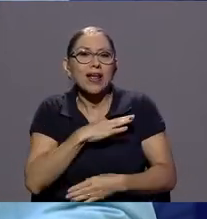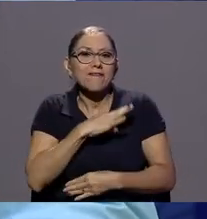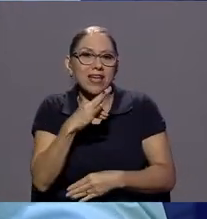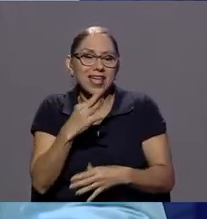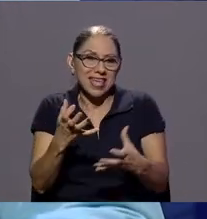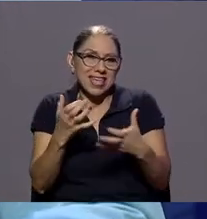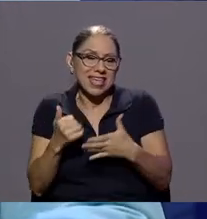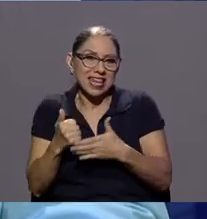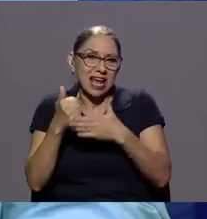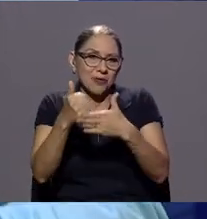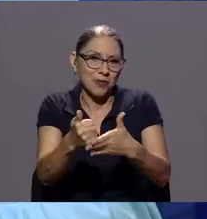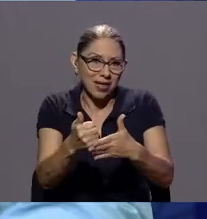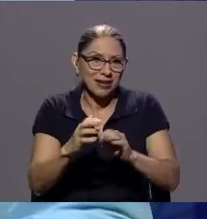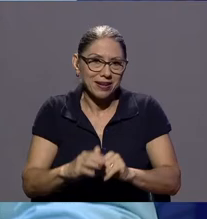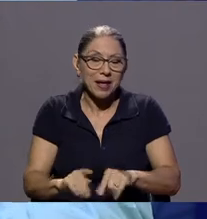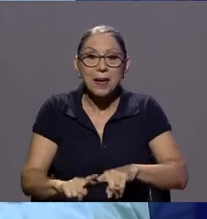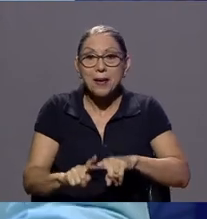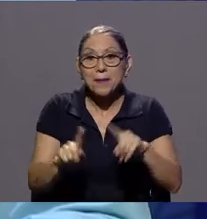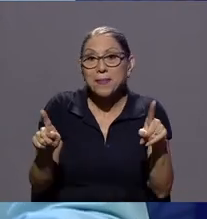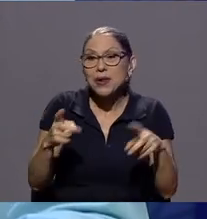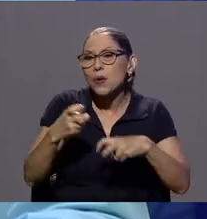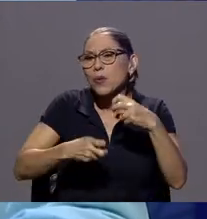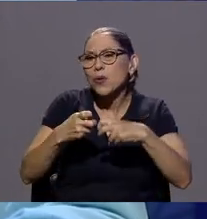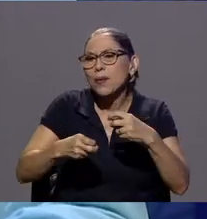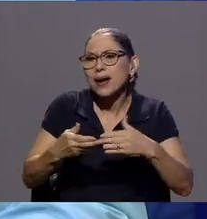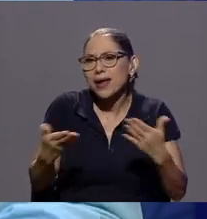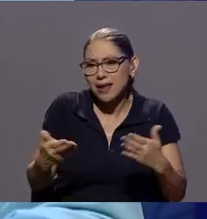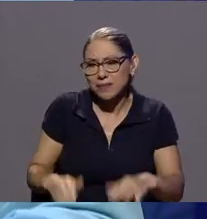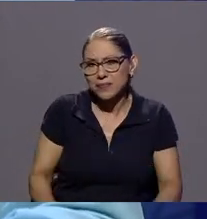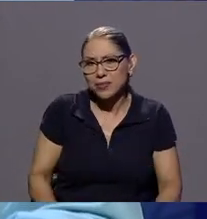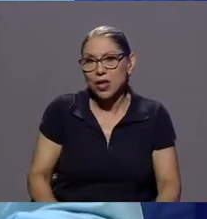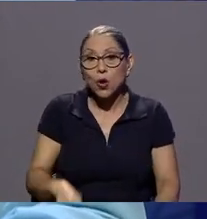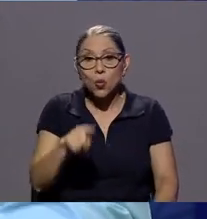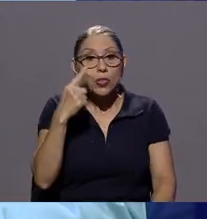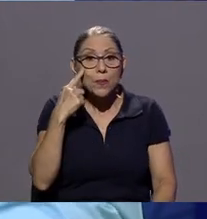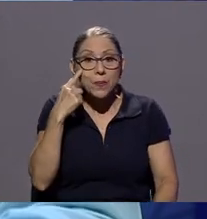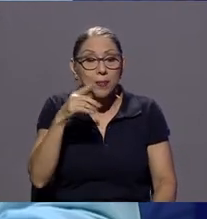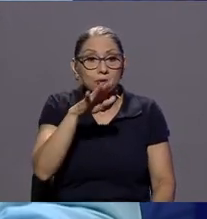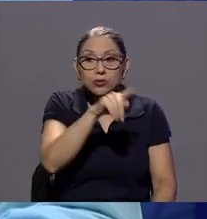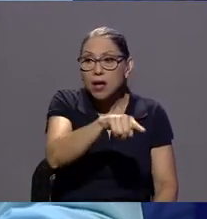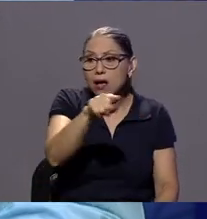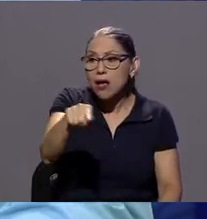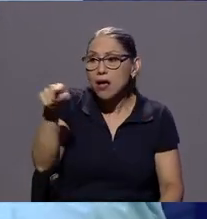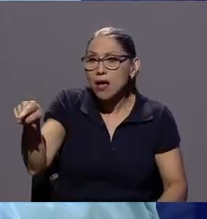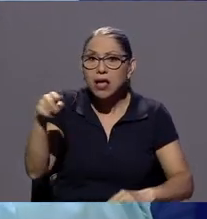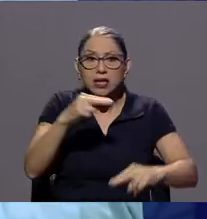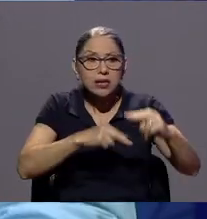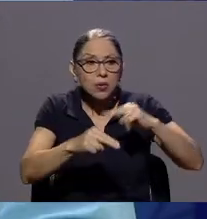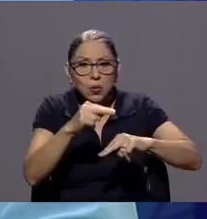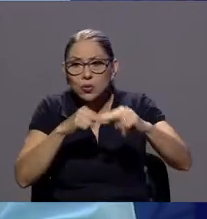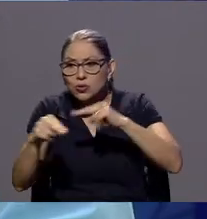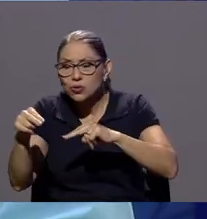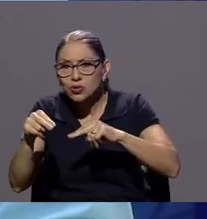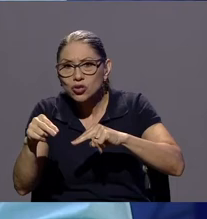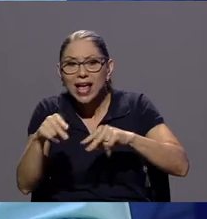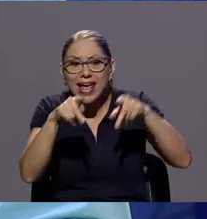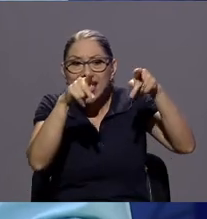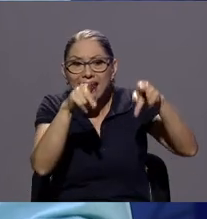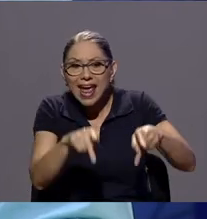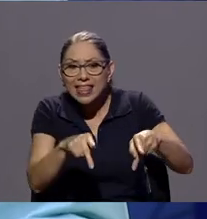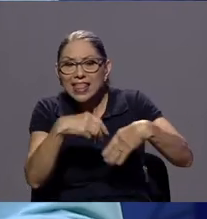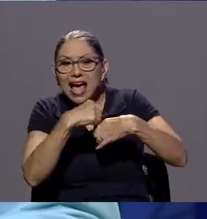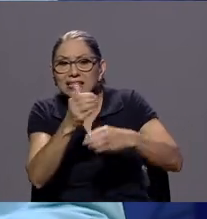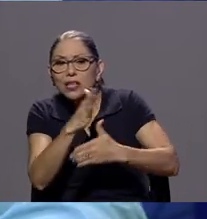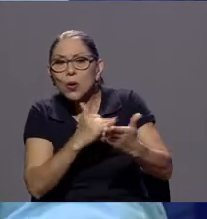es cuando nos encontramos en el mercado gente que está haciendo las cosas mal y sabe que las está haciendo mal